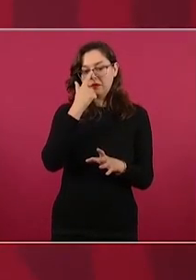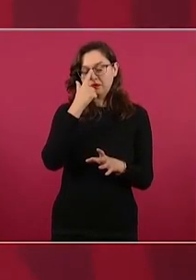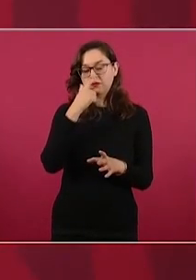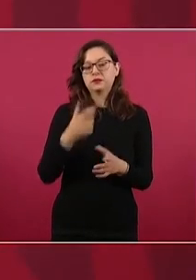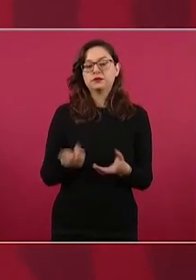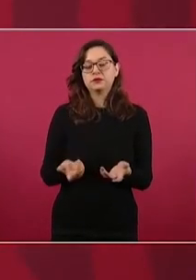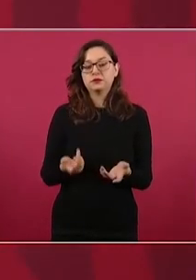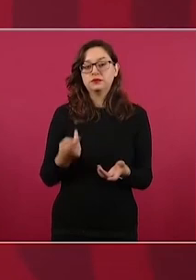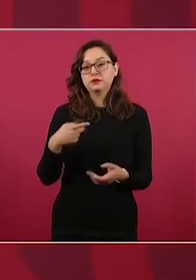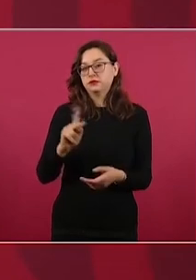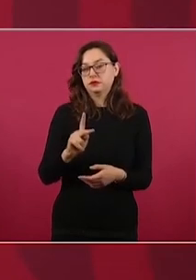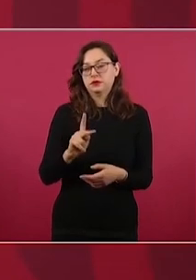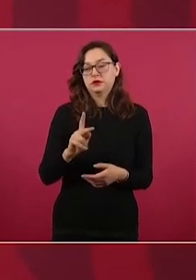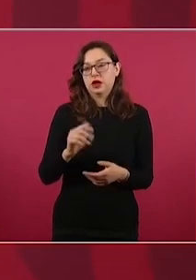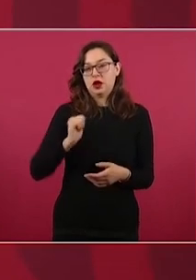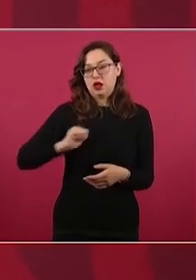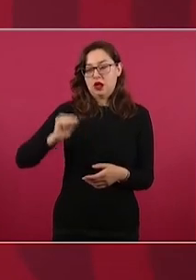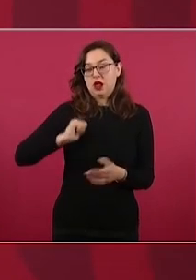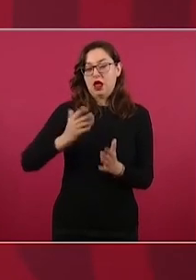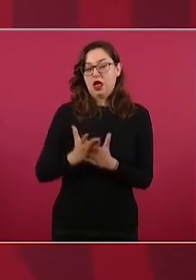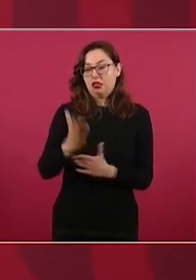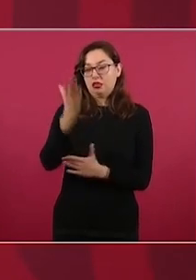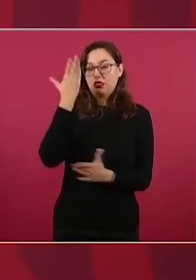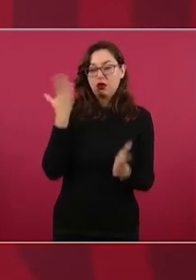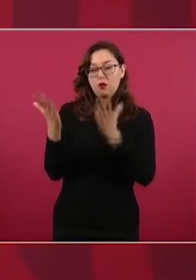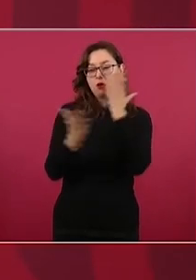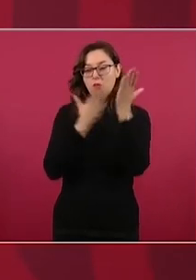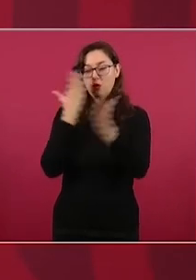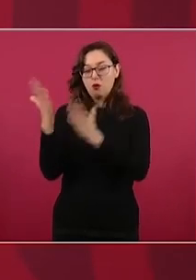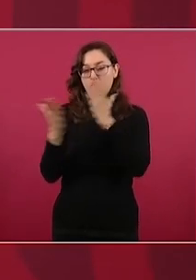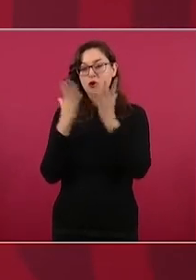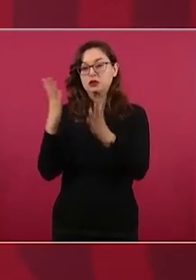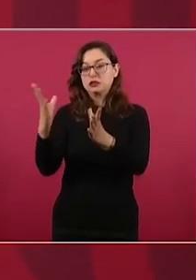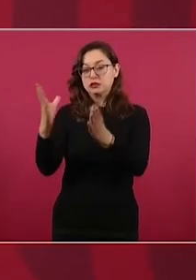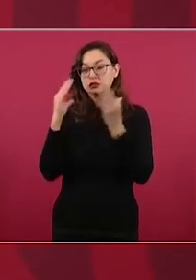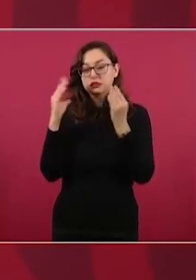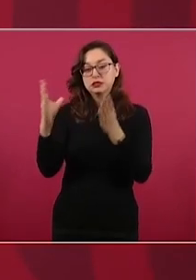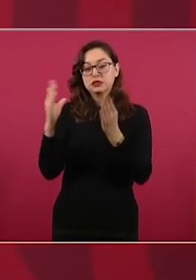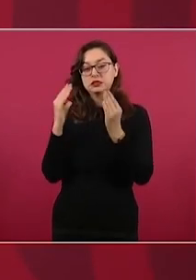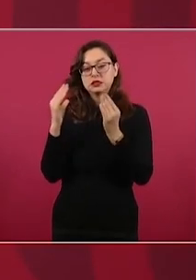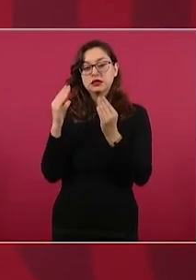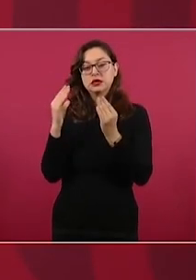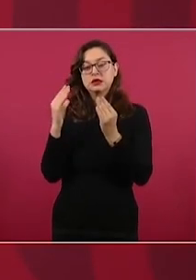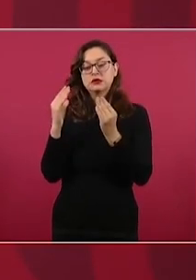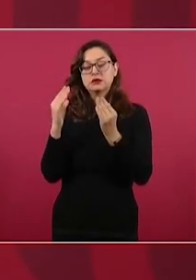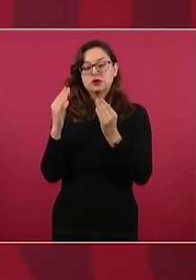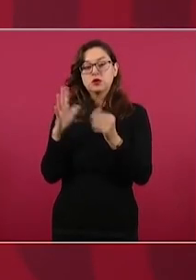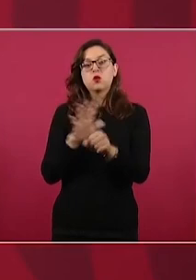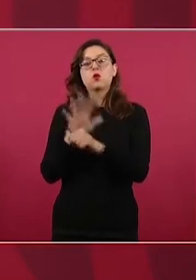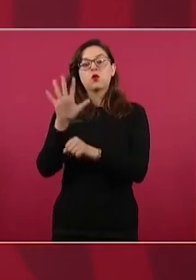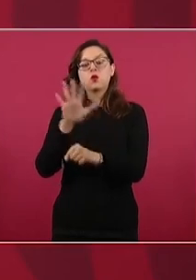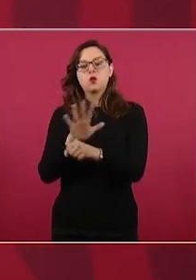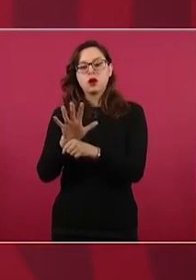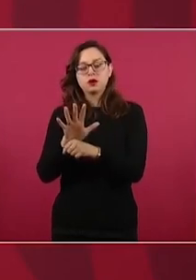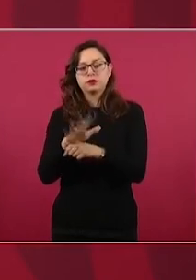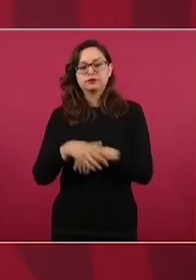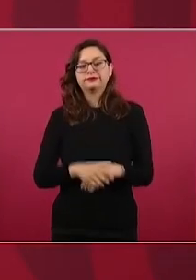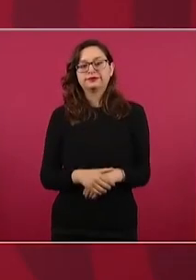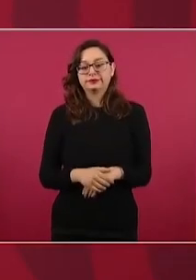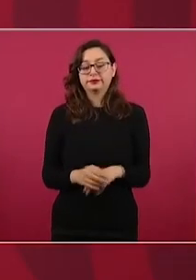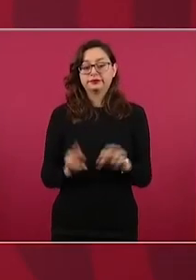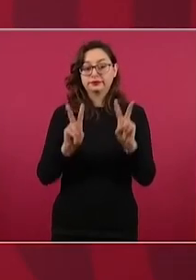pero en aquel entonces se hablaba de que el capital se acumulaba